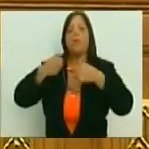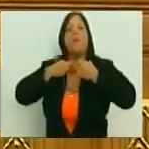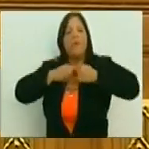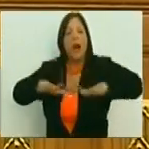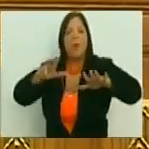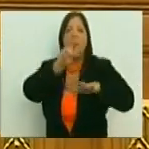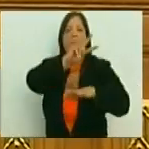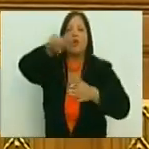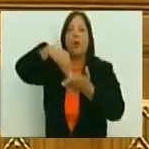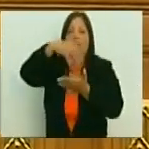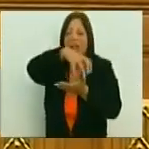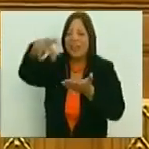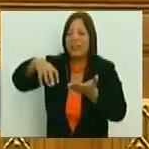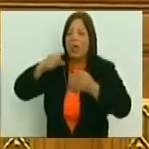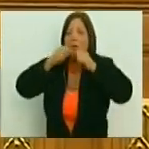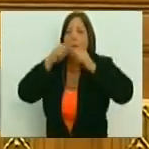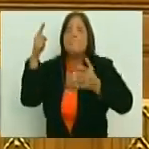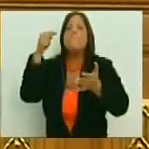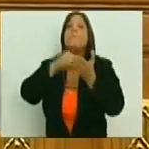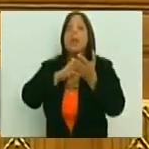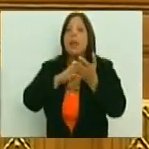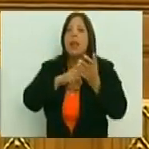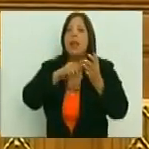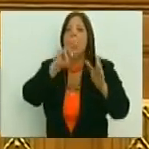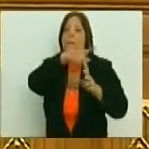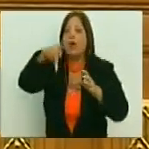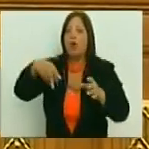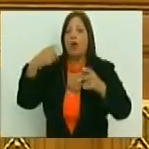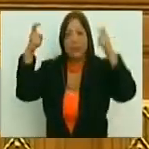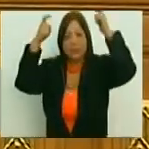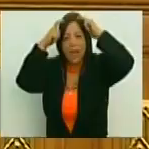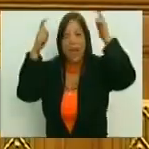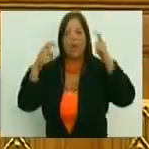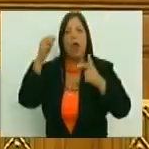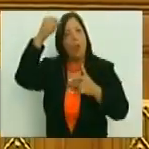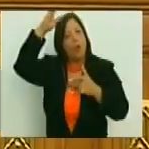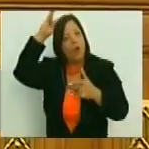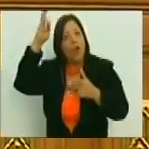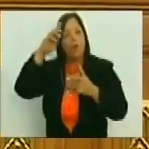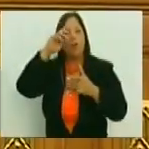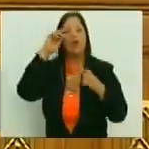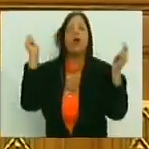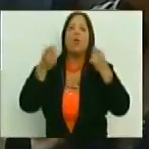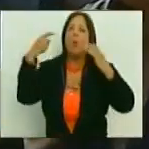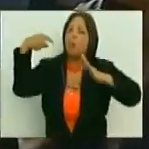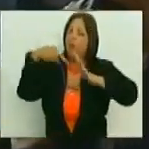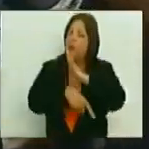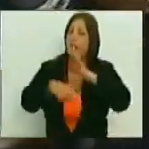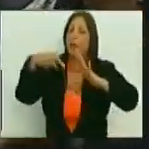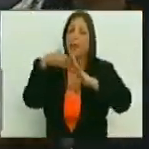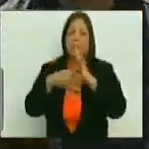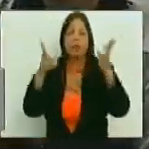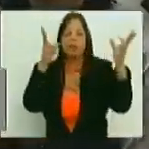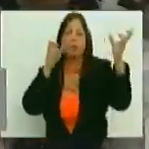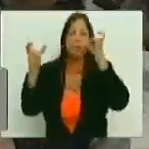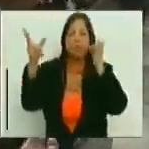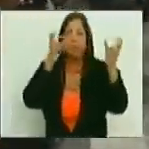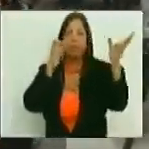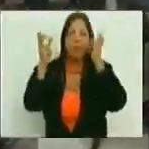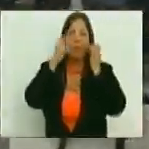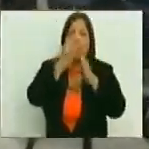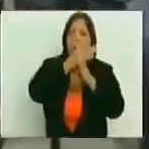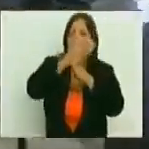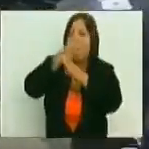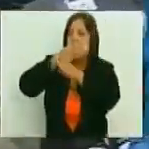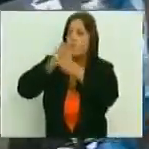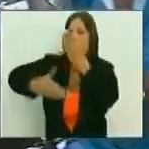en los 24 estados, en las más de mil parroquias, por Hugo Chávez, por Robert Serra, profundizando, escuchándonos como pueblo de ese